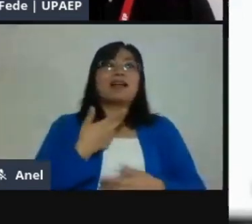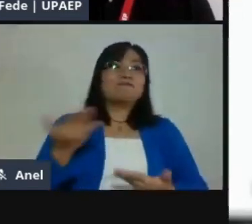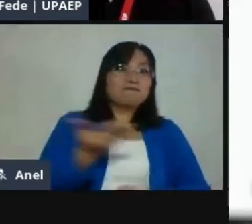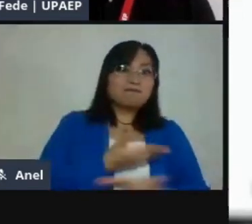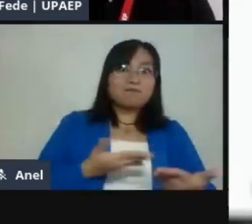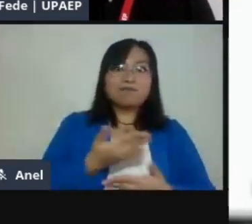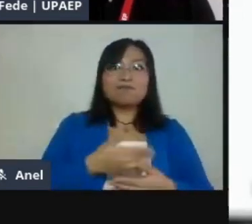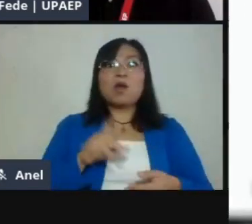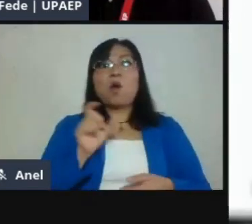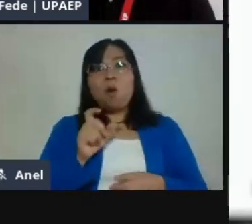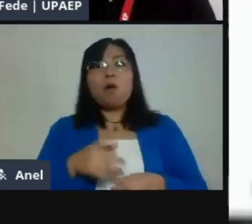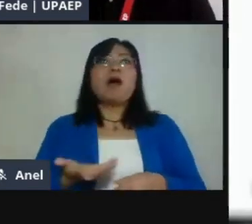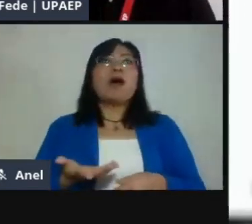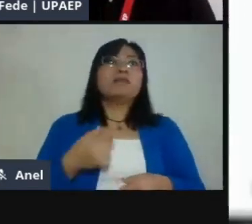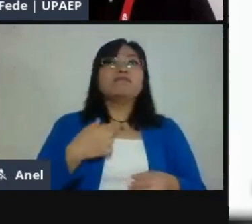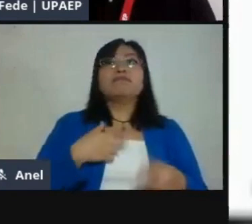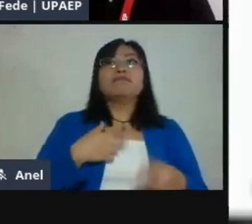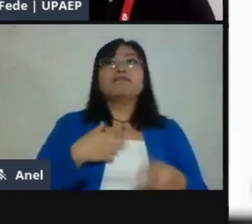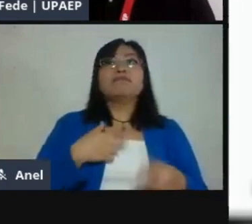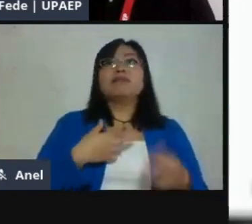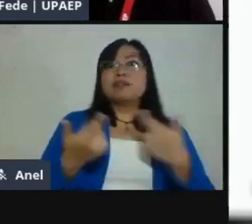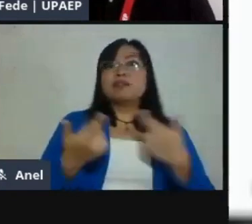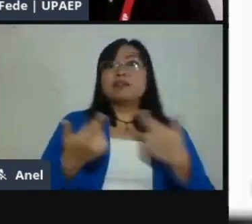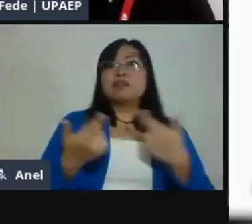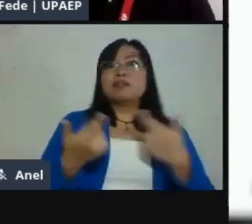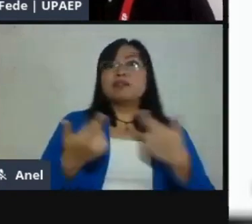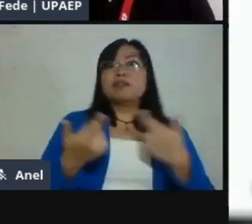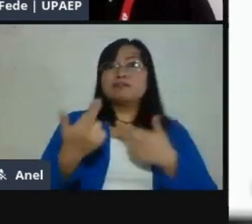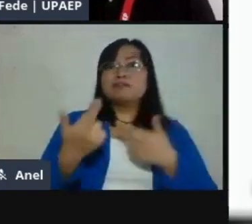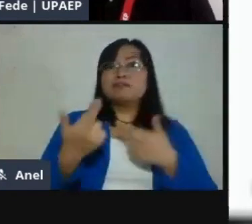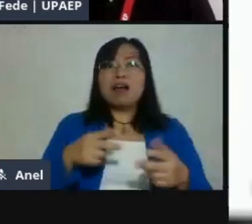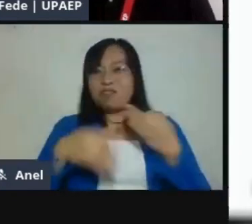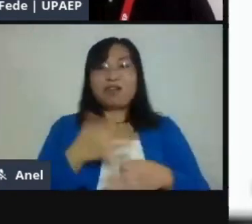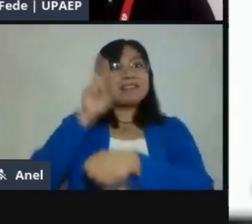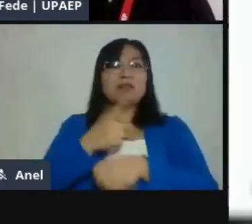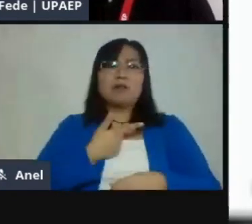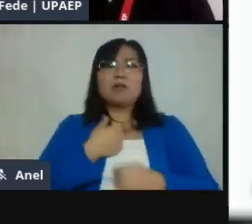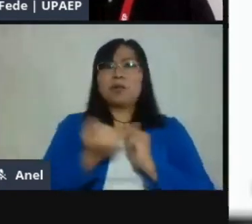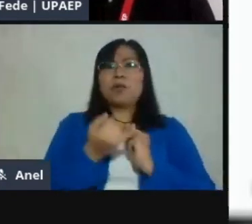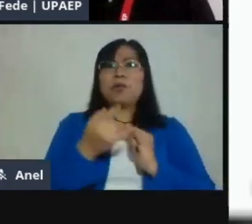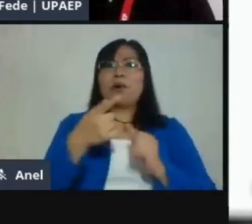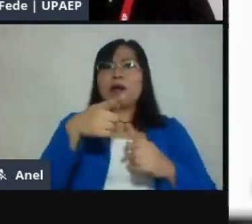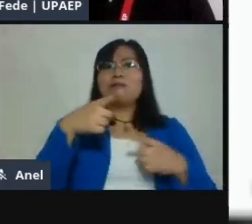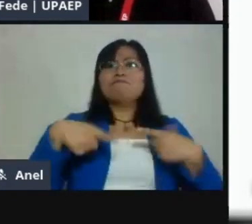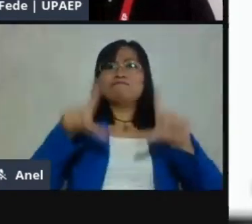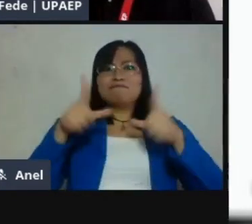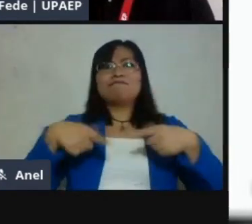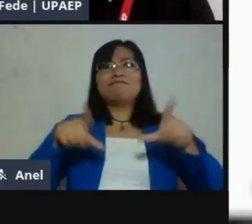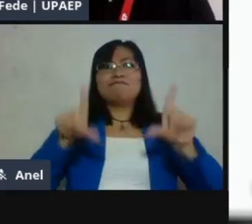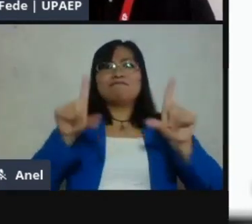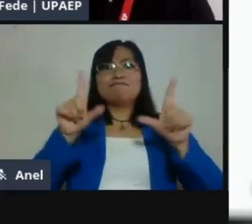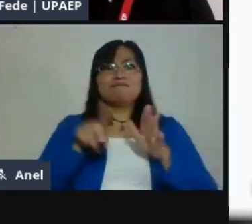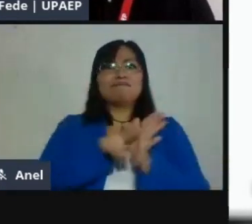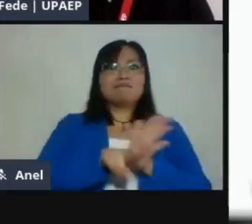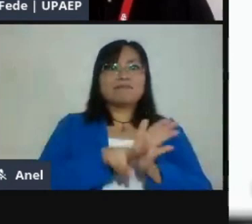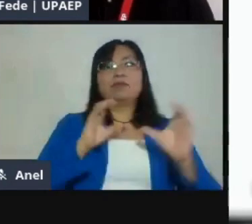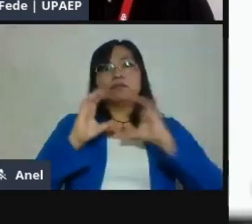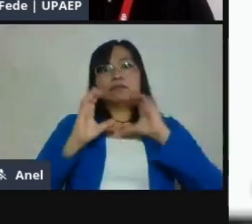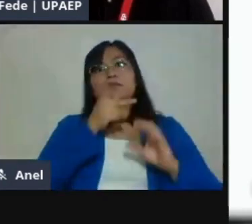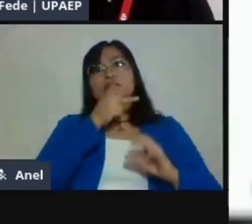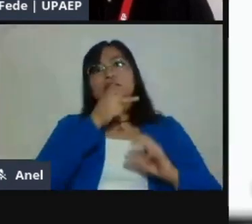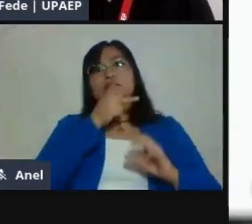¿no? Entonces, es importante que se siga manteniendo esa comunicación con los papás. Y también al final de nuestra página